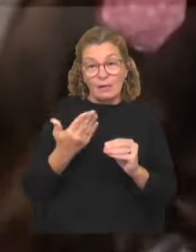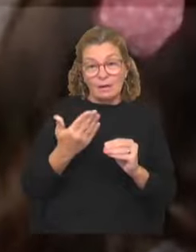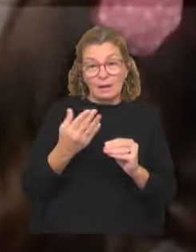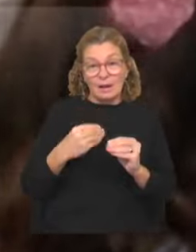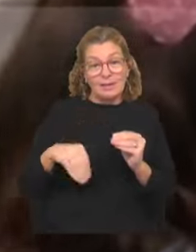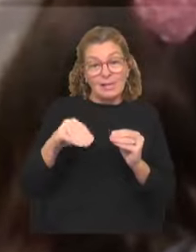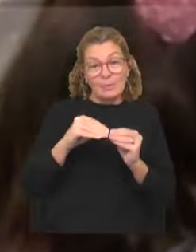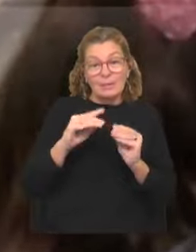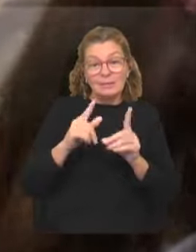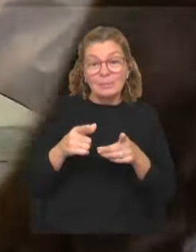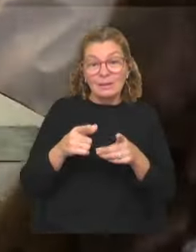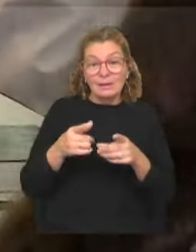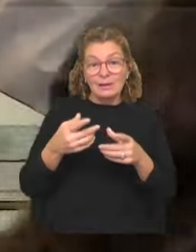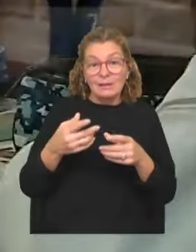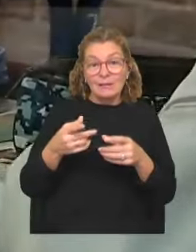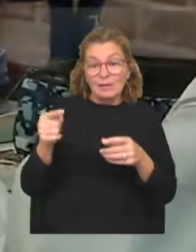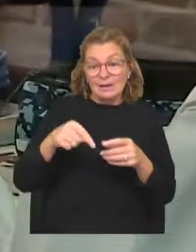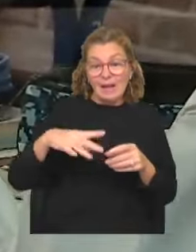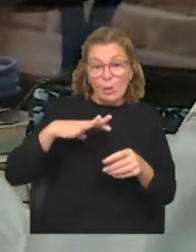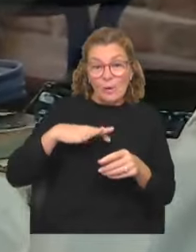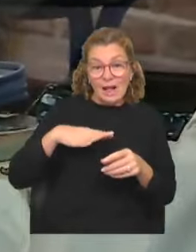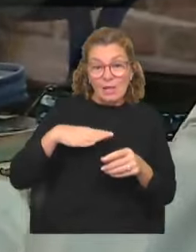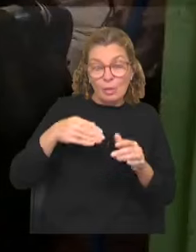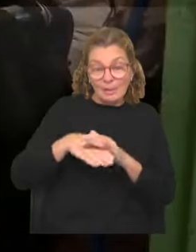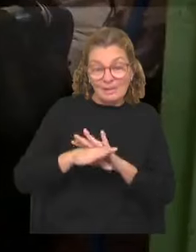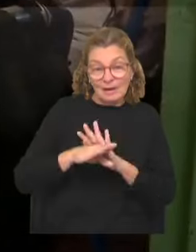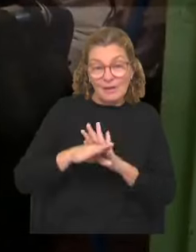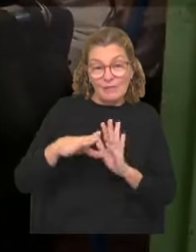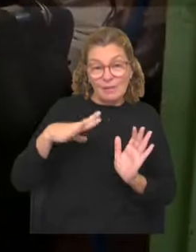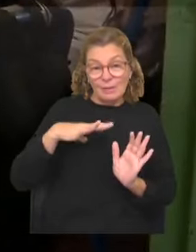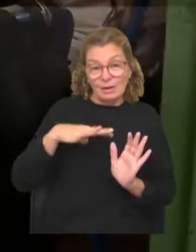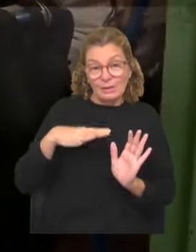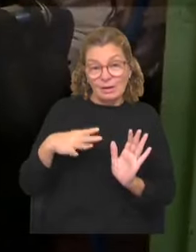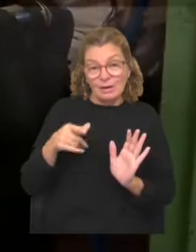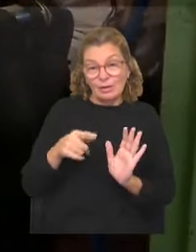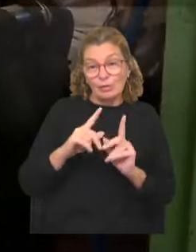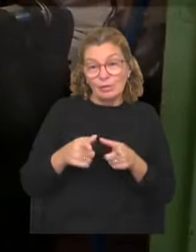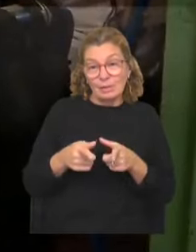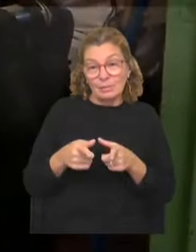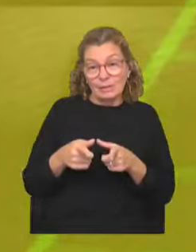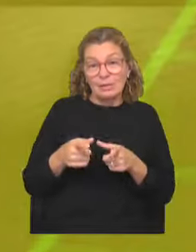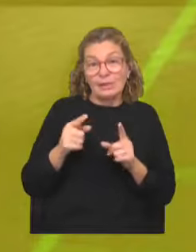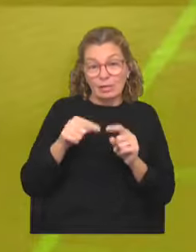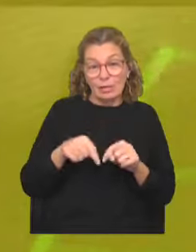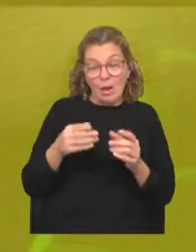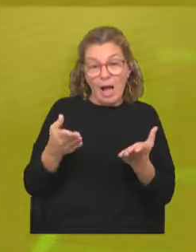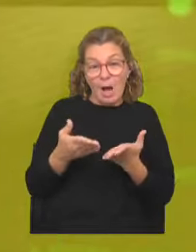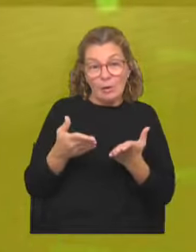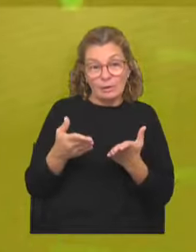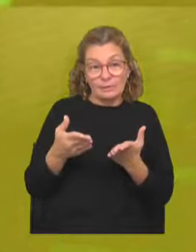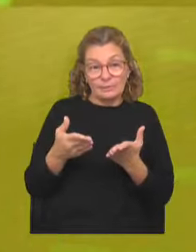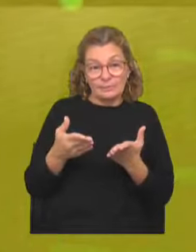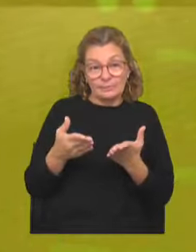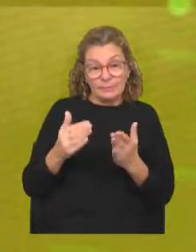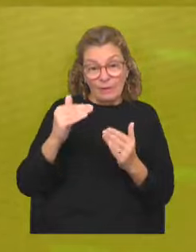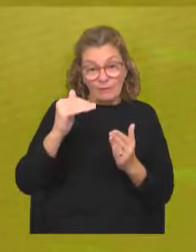además reintegros de maestros jubilados o maestras jubiladas. Eso también se dio. Ahora, ¿hay